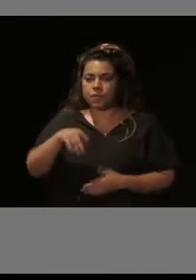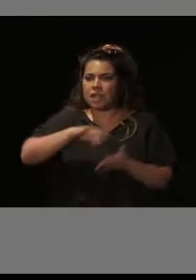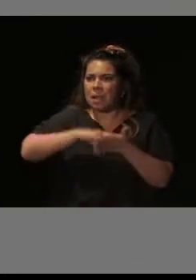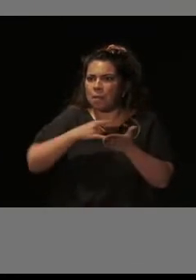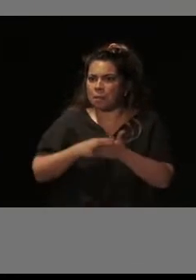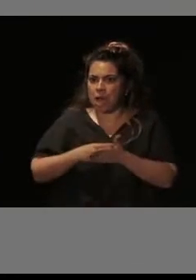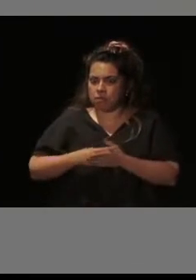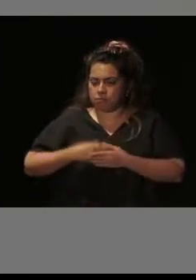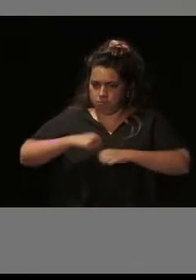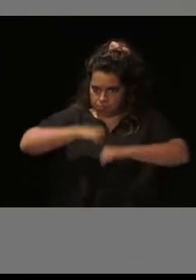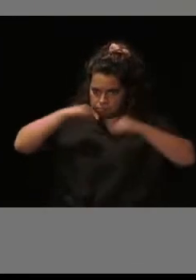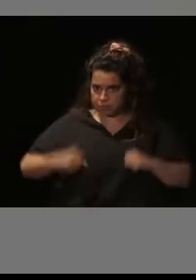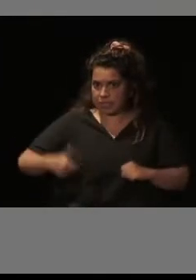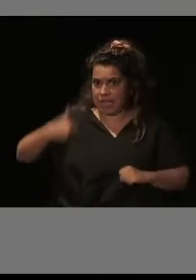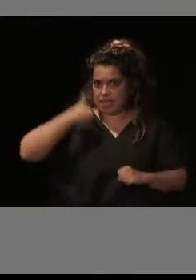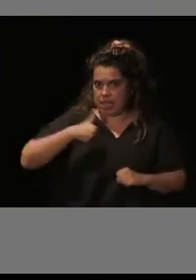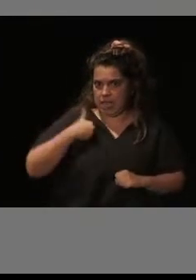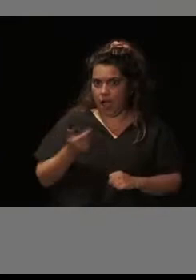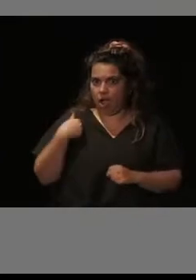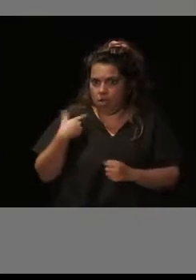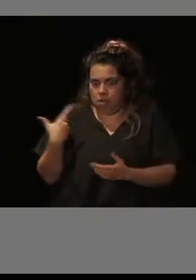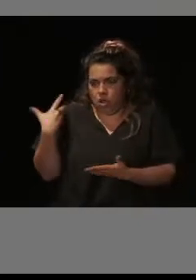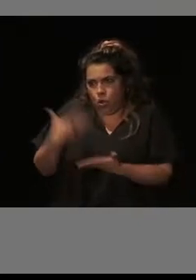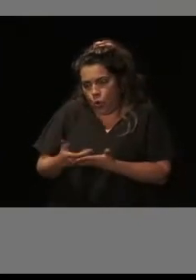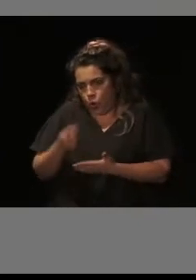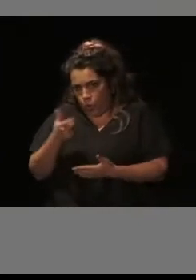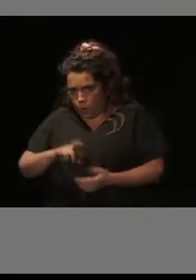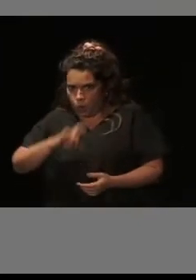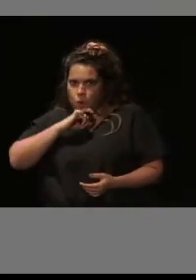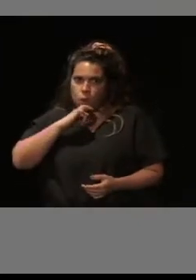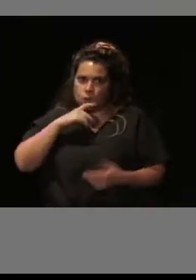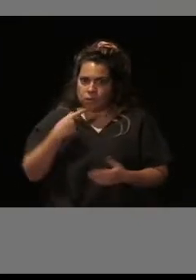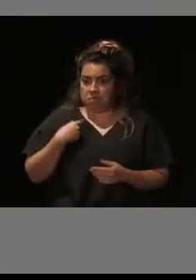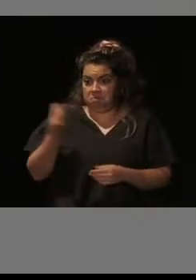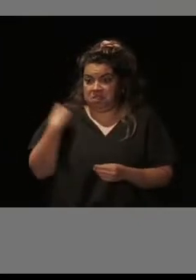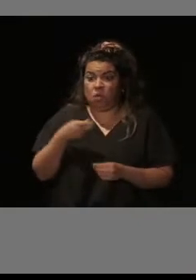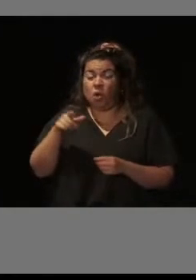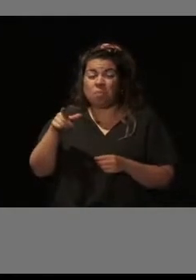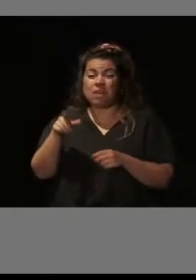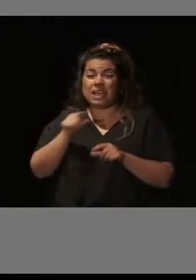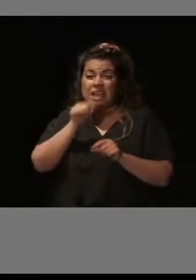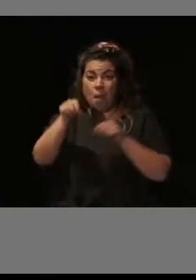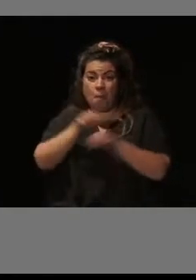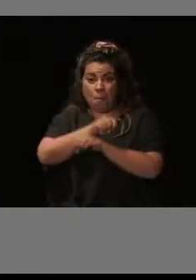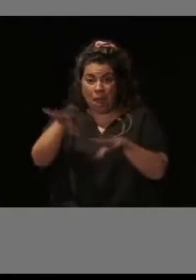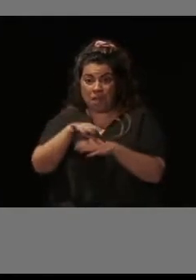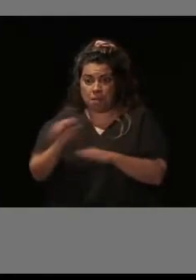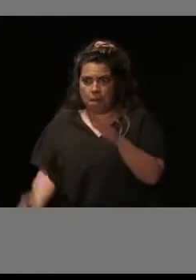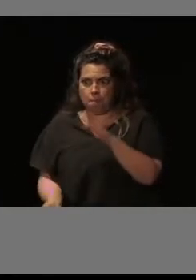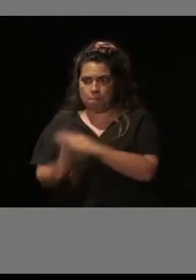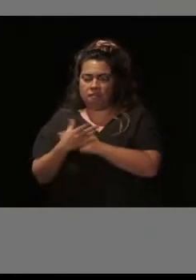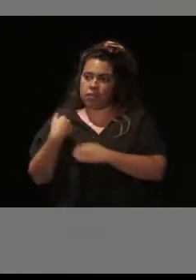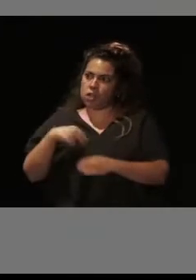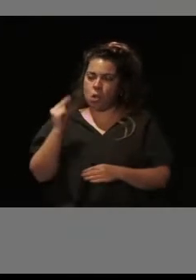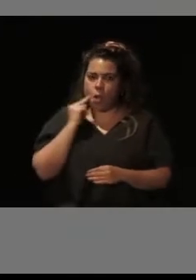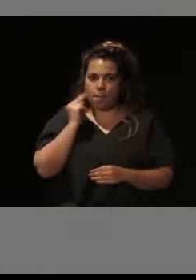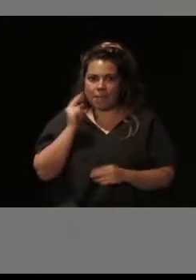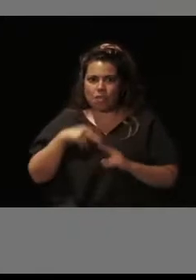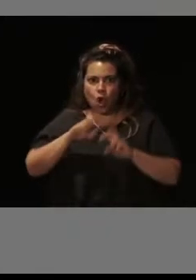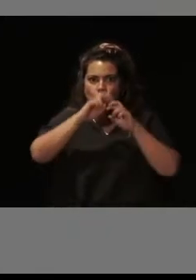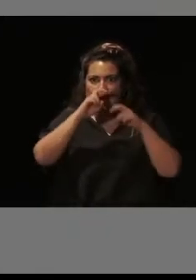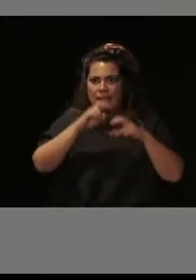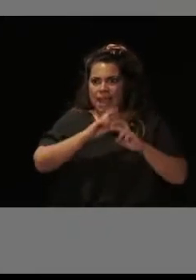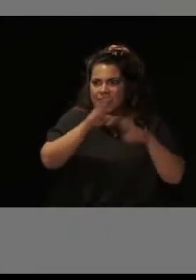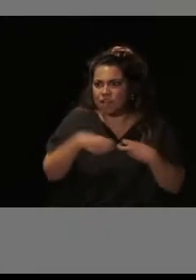afianzado ya, hemos pasado momentos complicados, salió en plena pandemia y con mucho miedo a hacer reformas, a meter